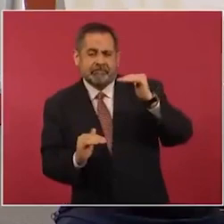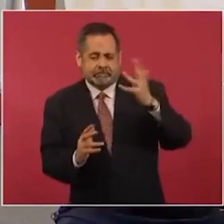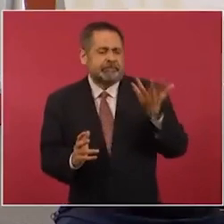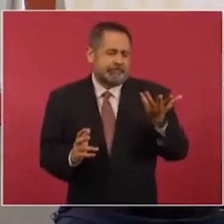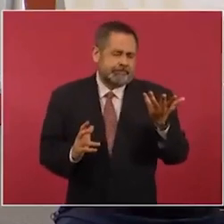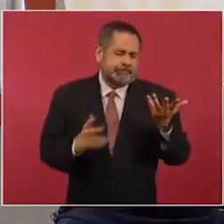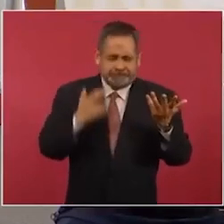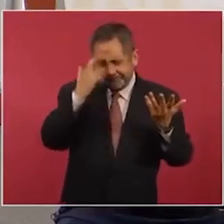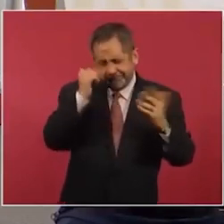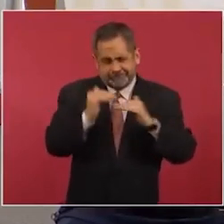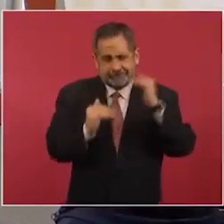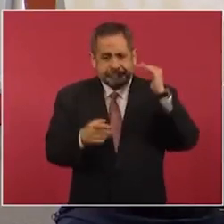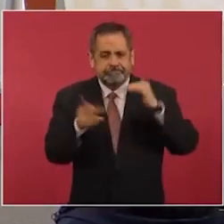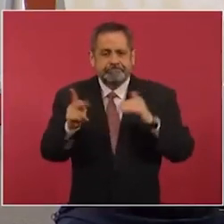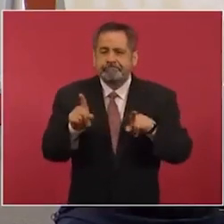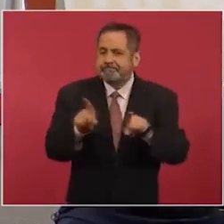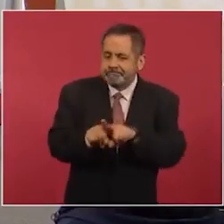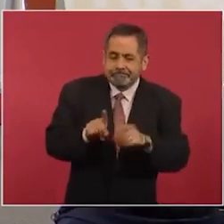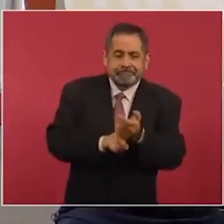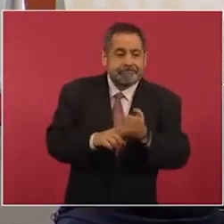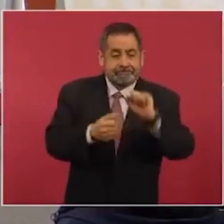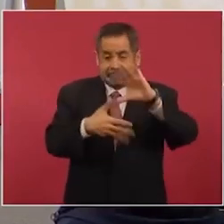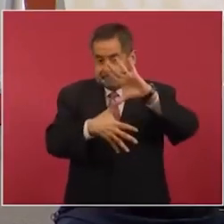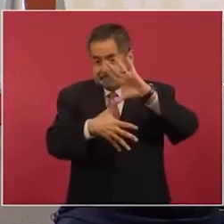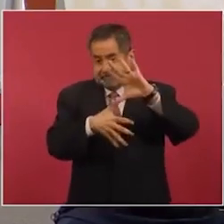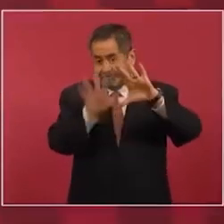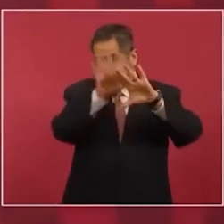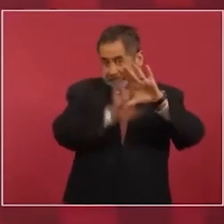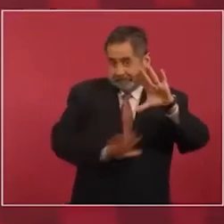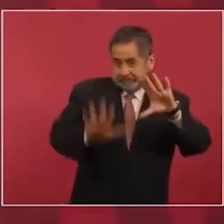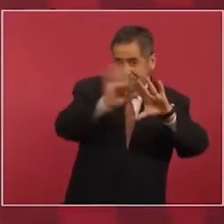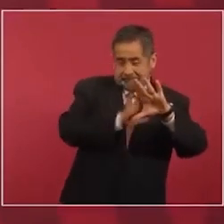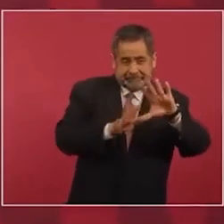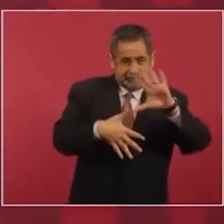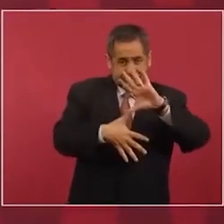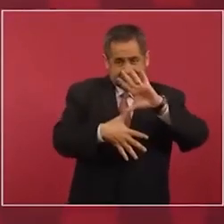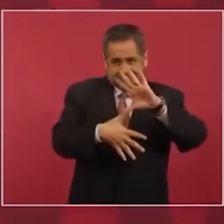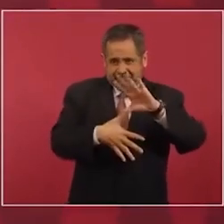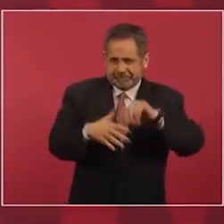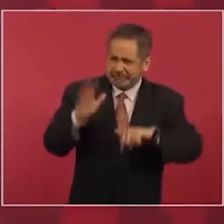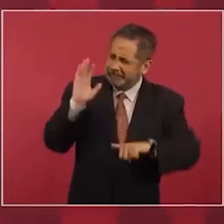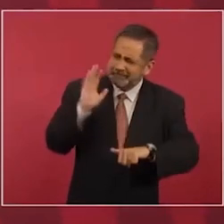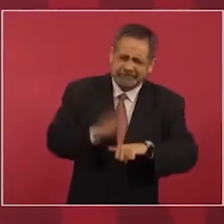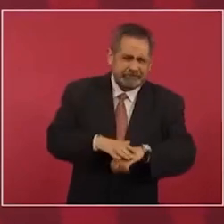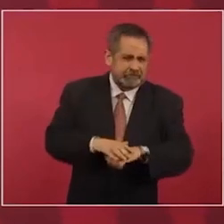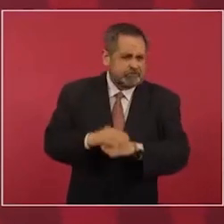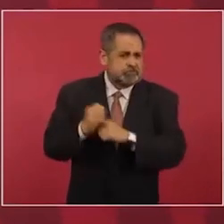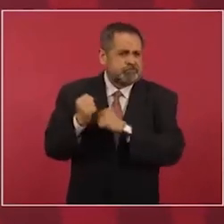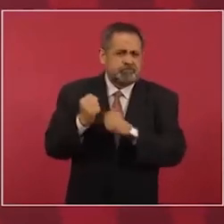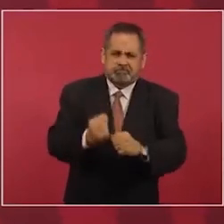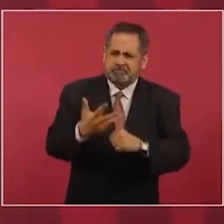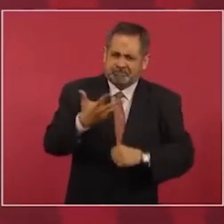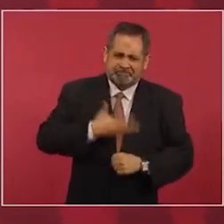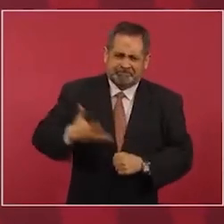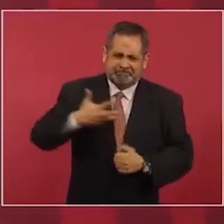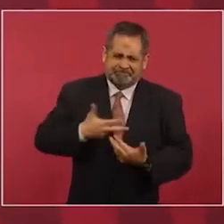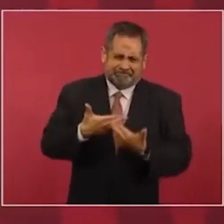sin duda, es el continente con más potencial